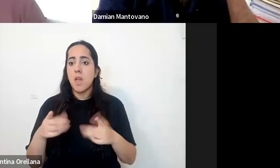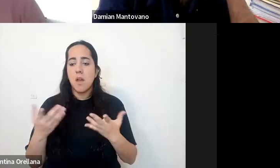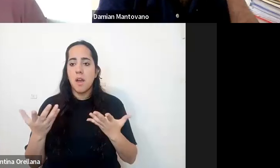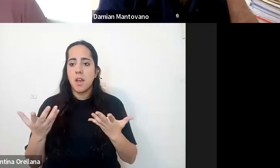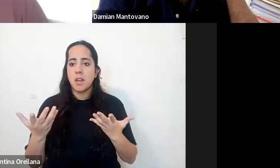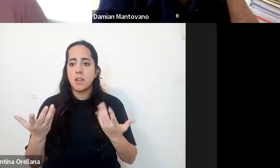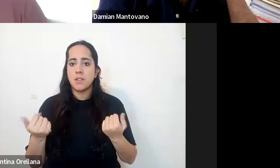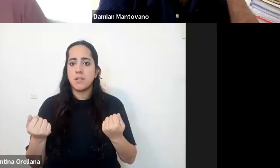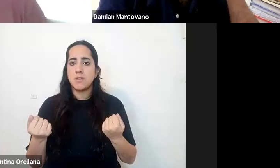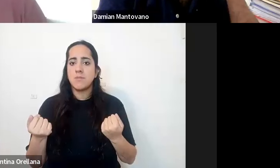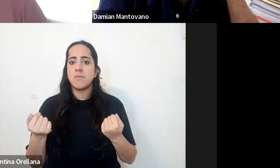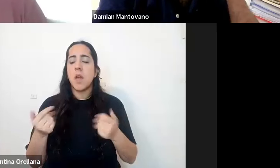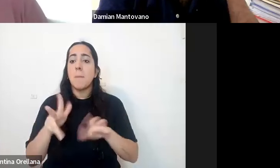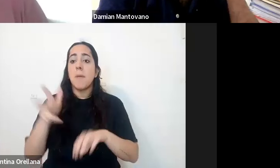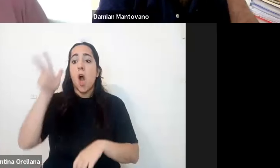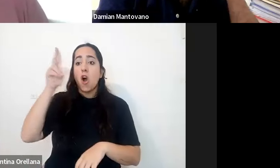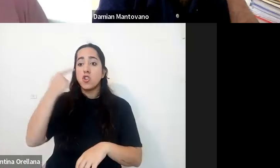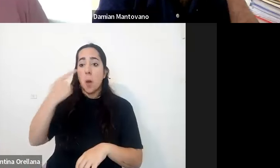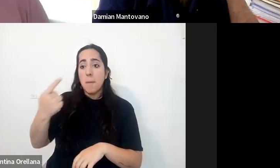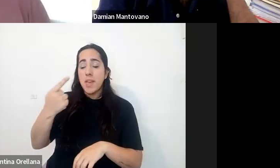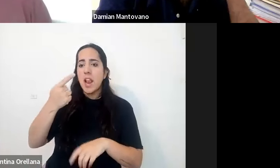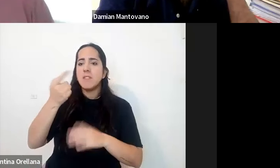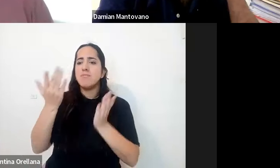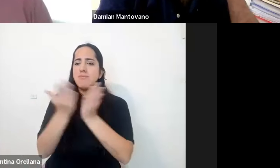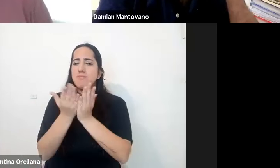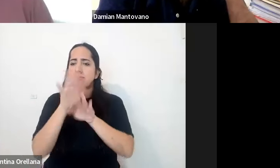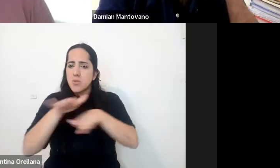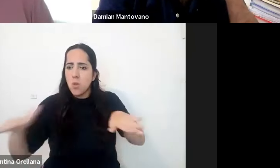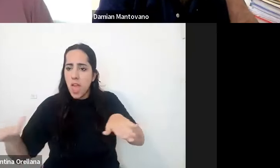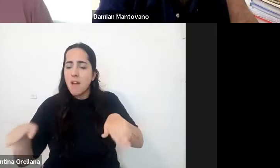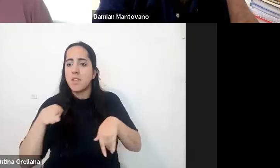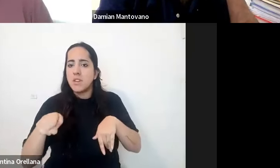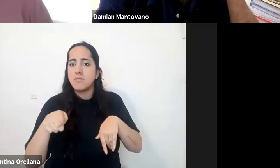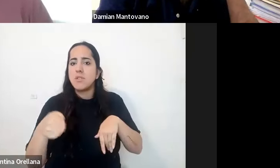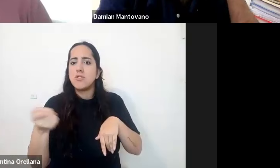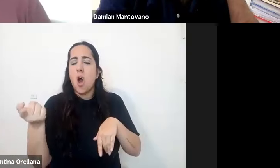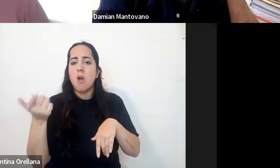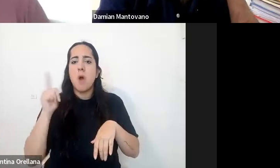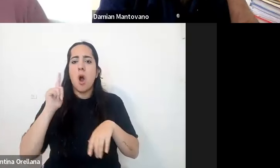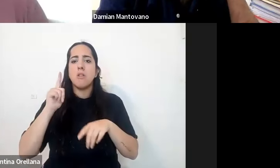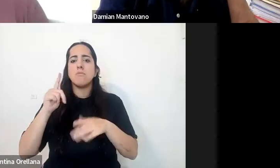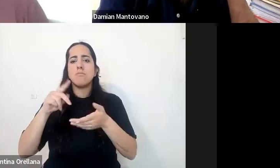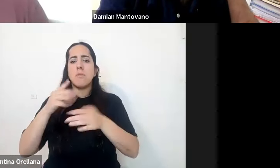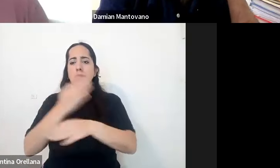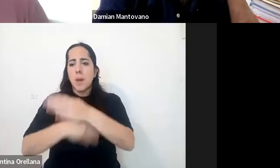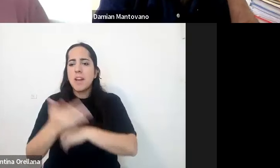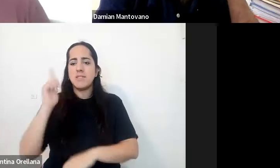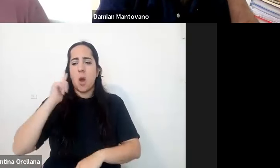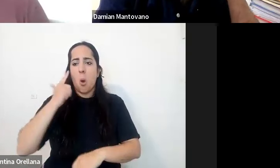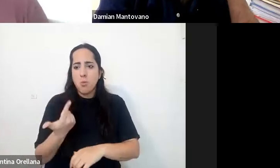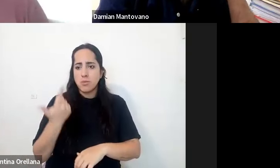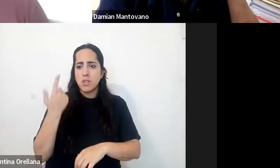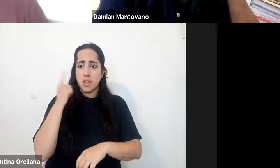los 8.000 estudiantes que tienen discapacidades auditivas están en lugares